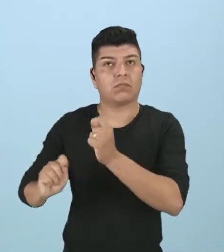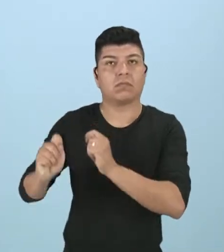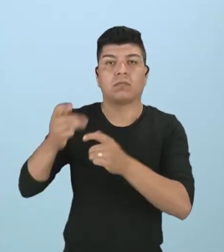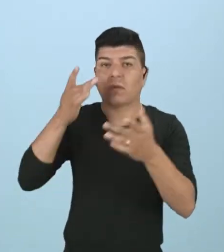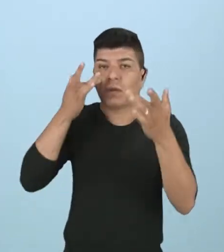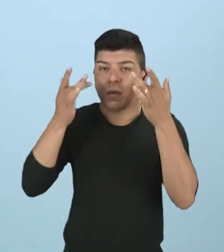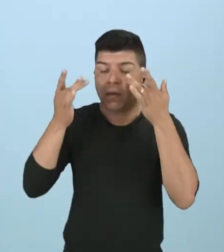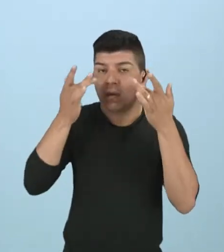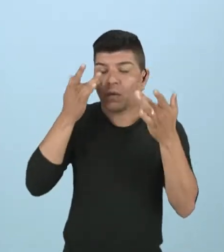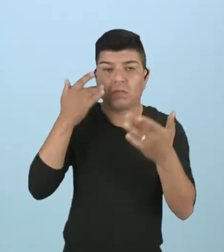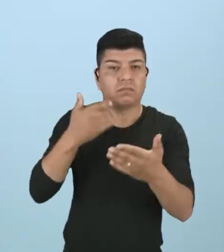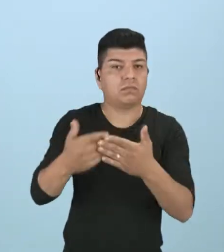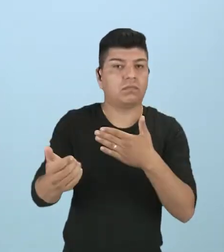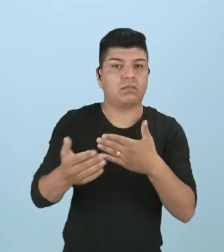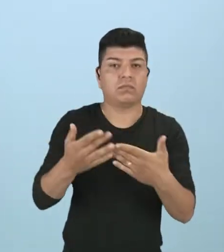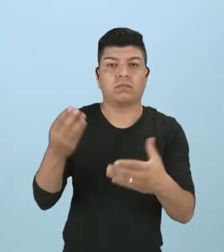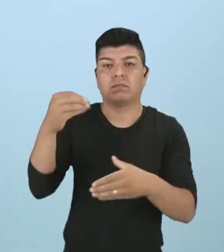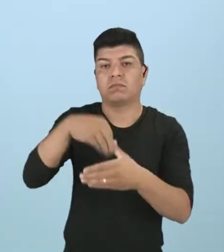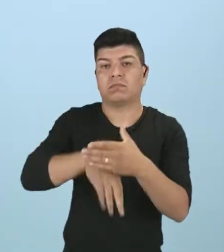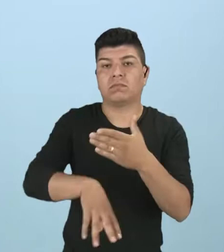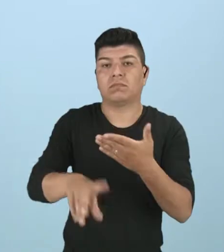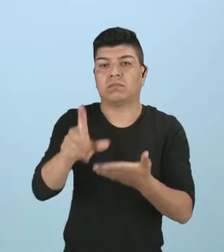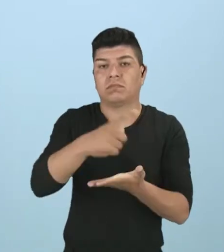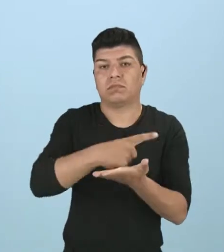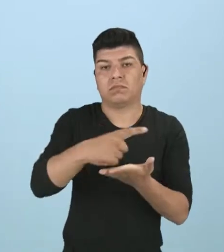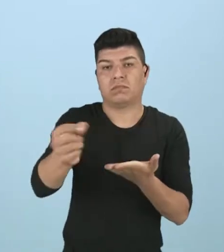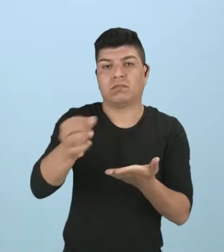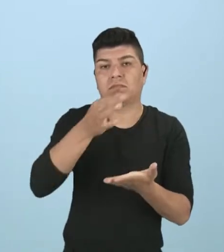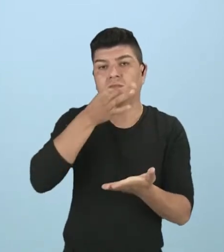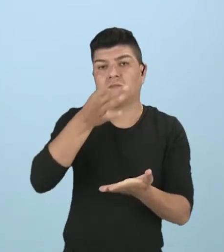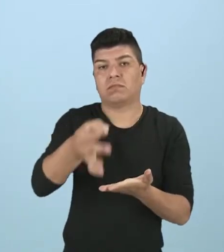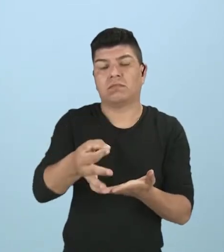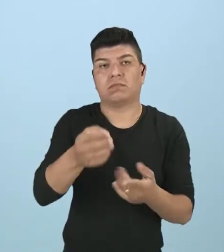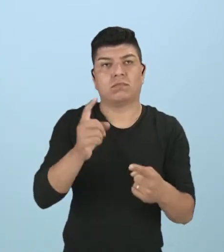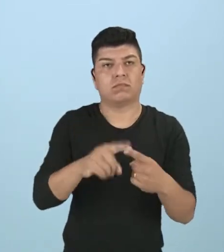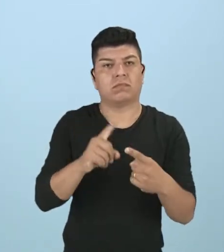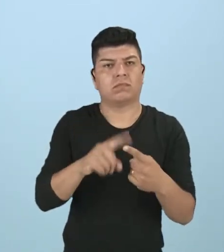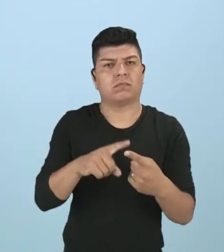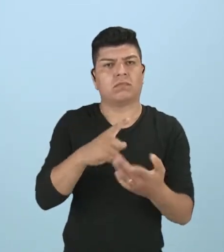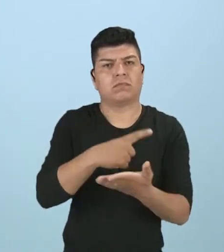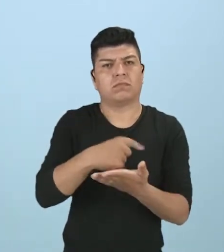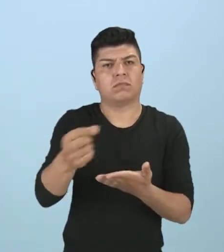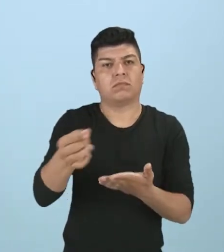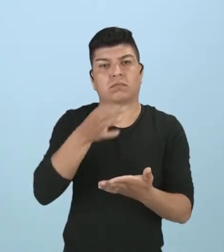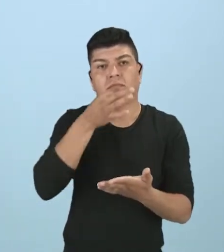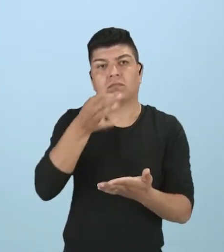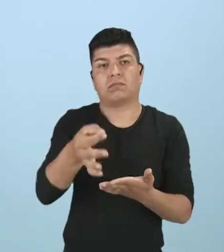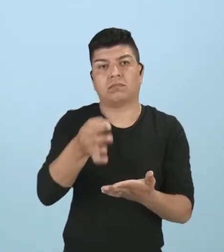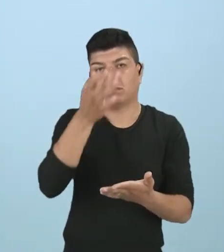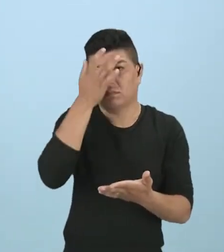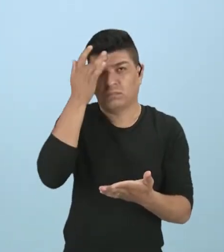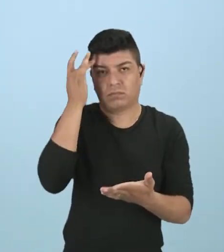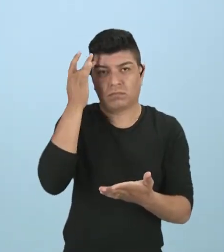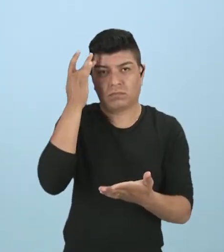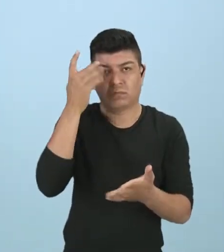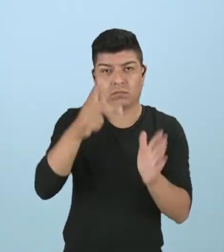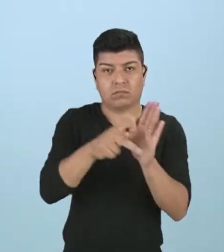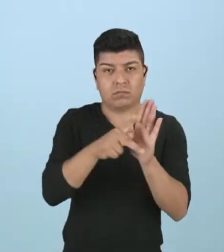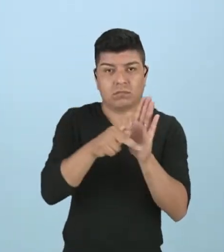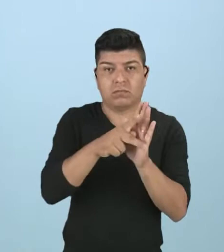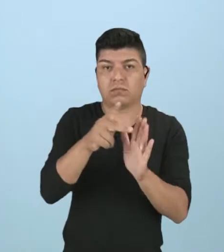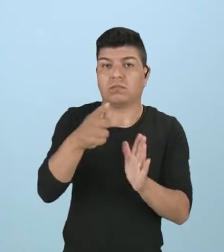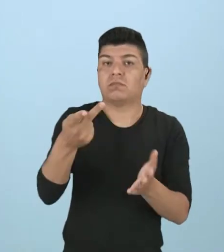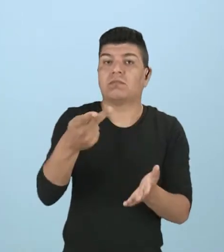artículo de opinión ¿Qué es un artículo de opinión? No solo porque la persona va a dar su opinión,